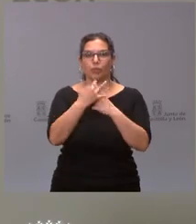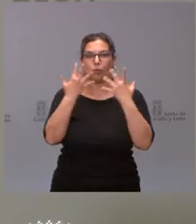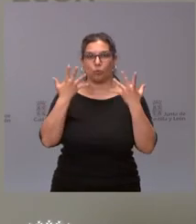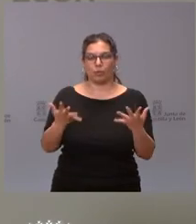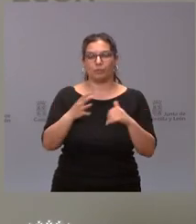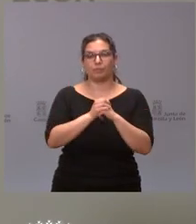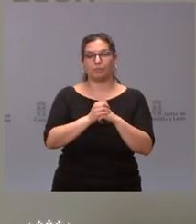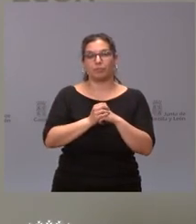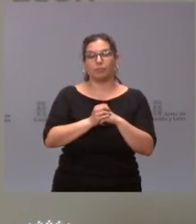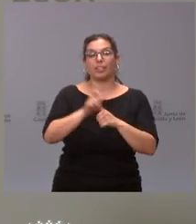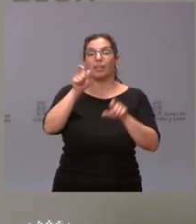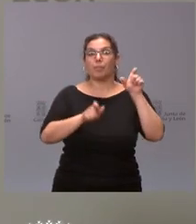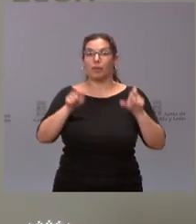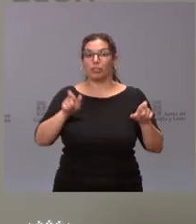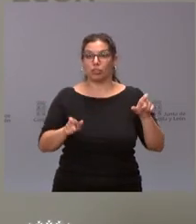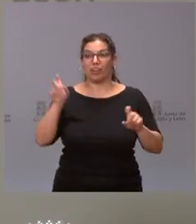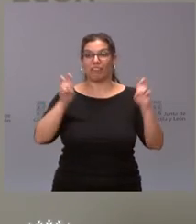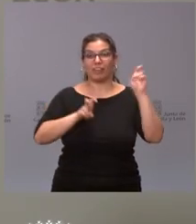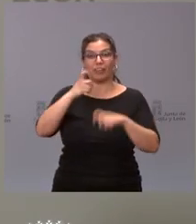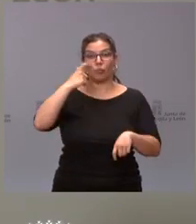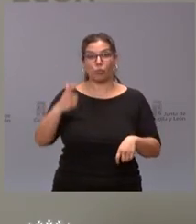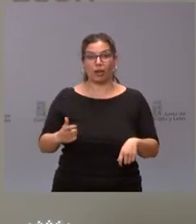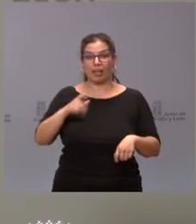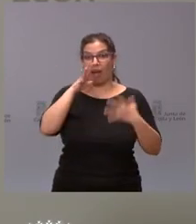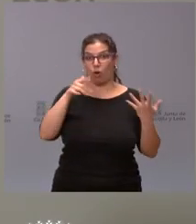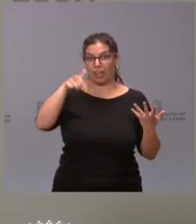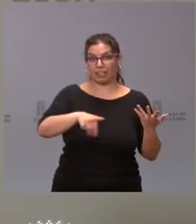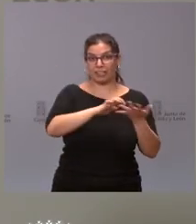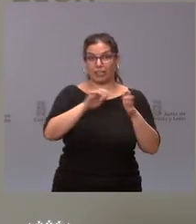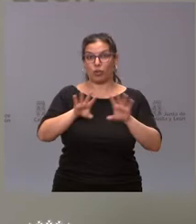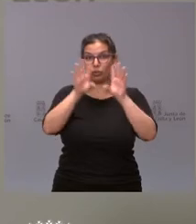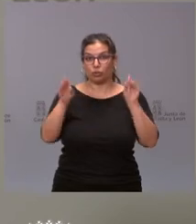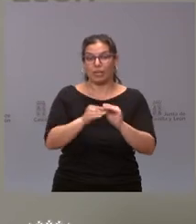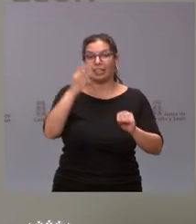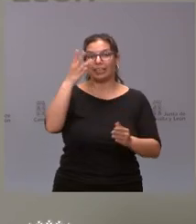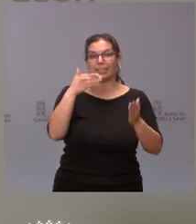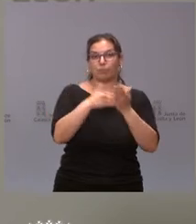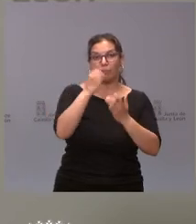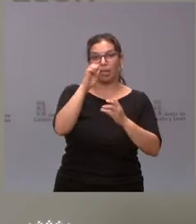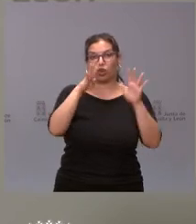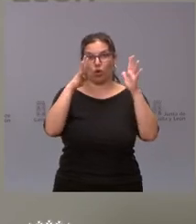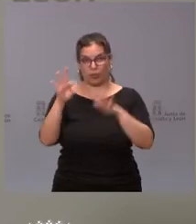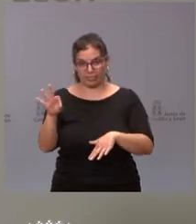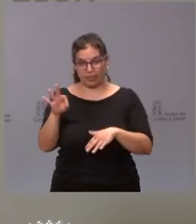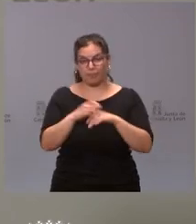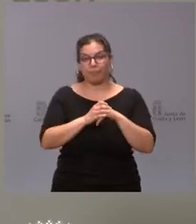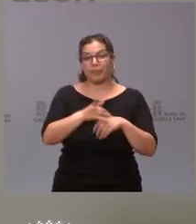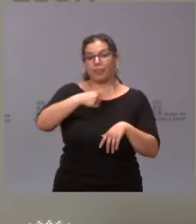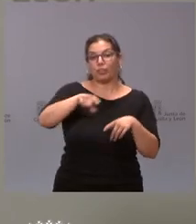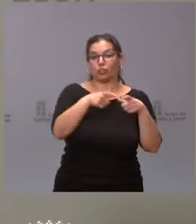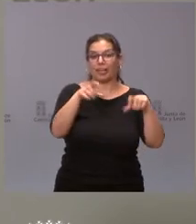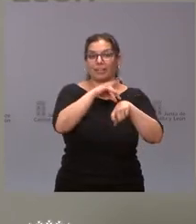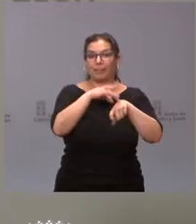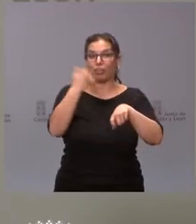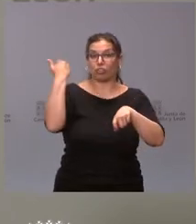El número de personas procedentes de Ucrania, en este momento, en Castilla y León, ascienden a 3.090. De ellos tienen ya tarjeta